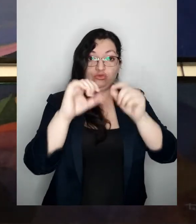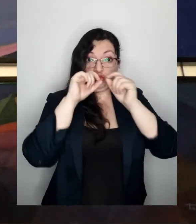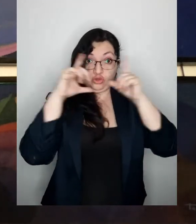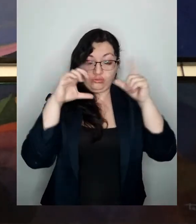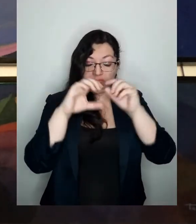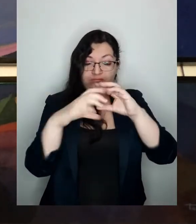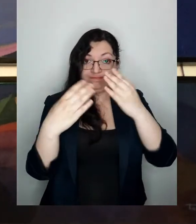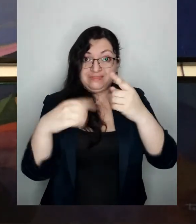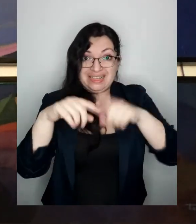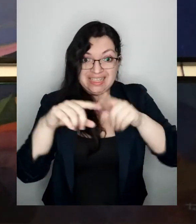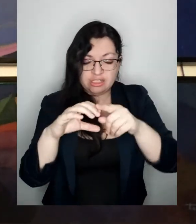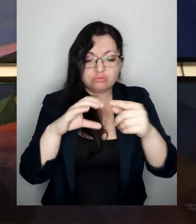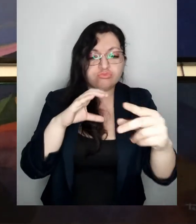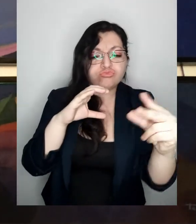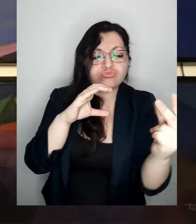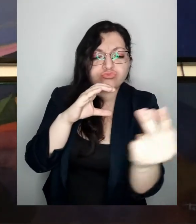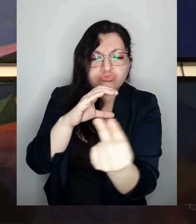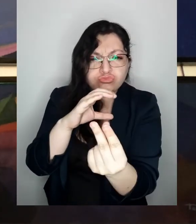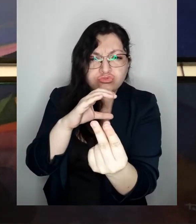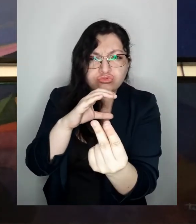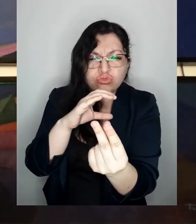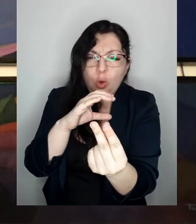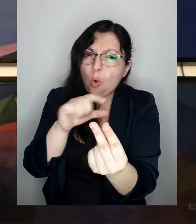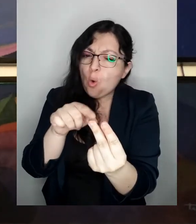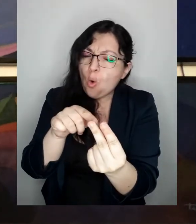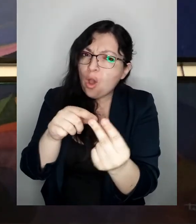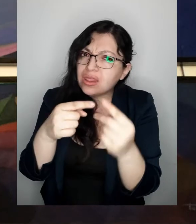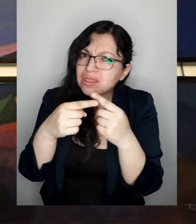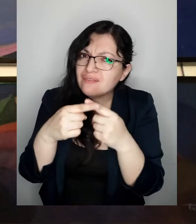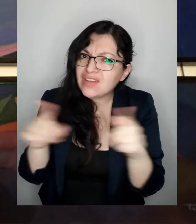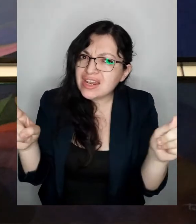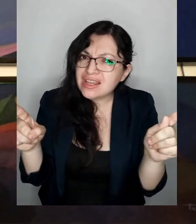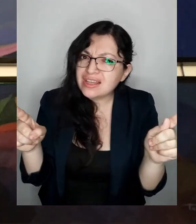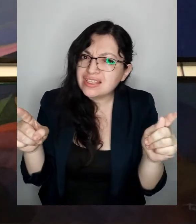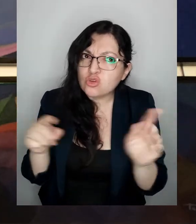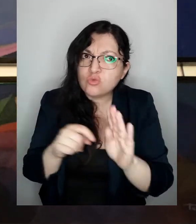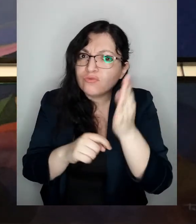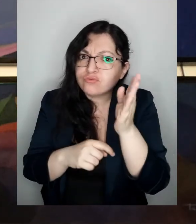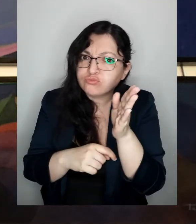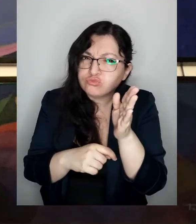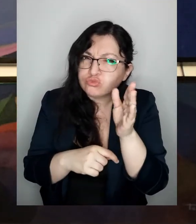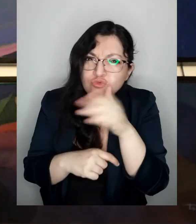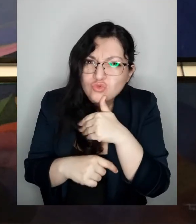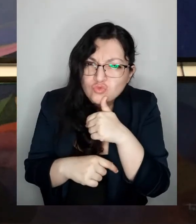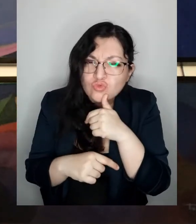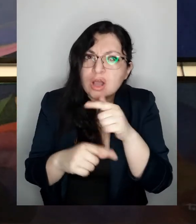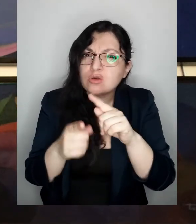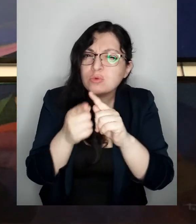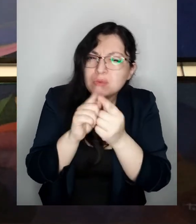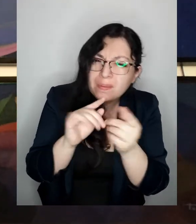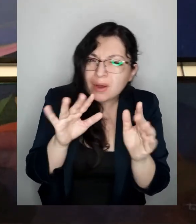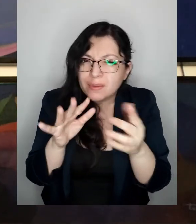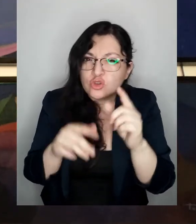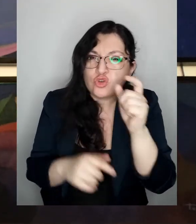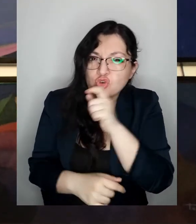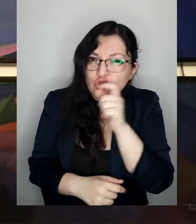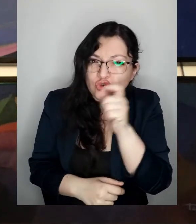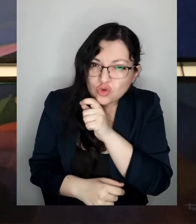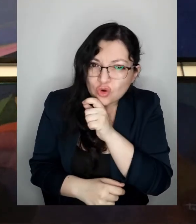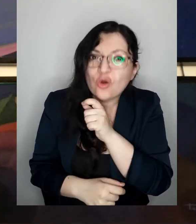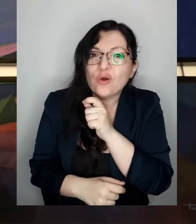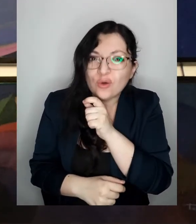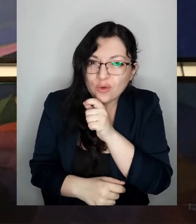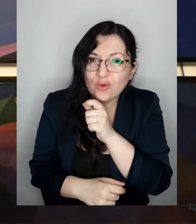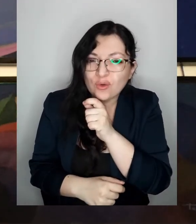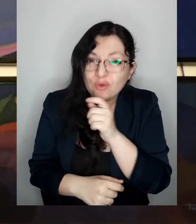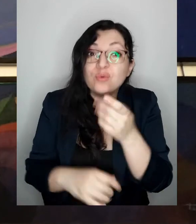pero muy distinta se ve mucho mucho menos iluminada se ve un poco rojiza por efecto de la luz que